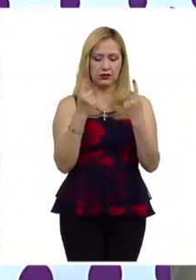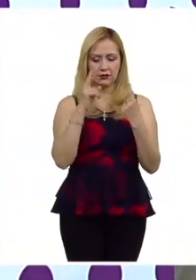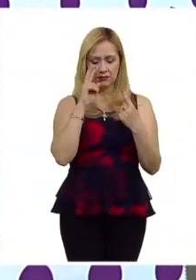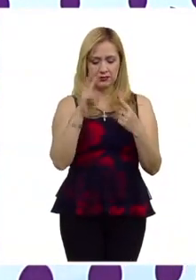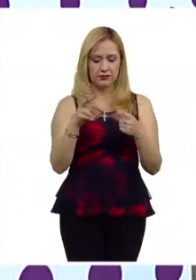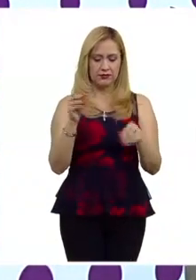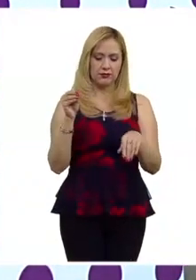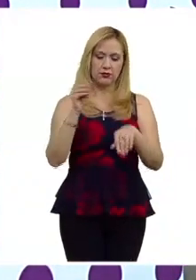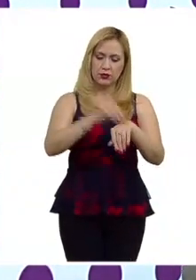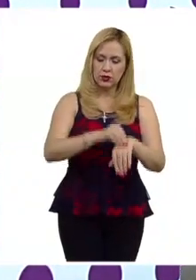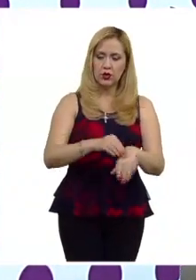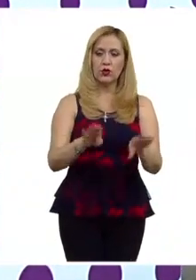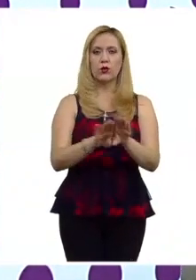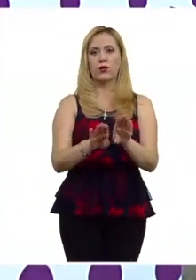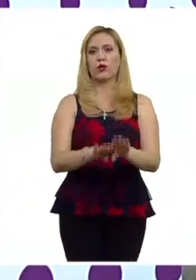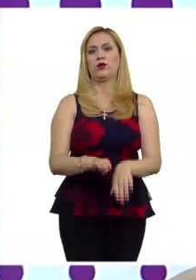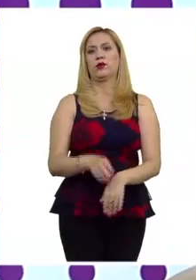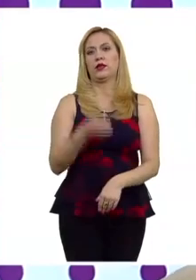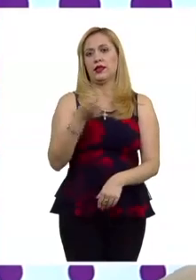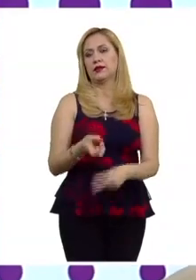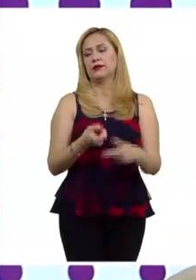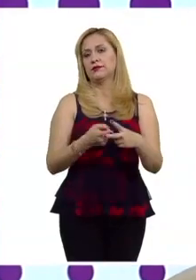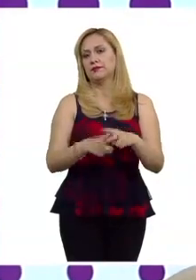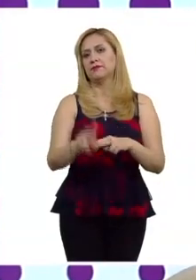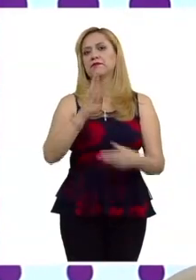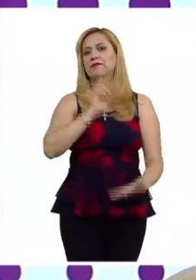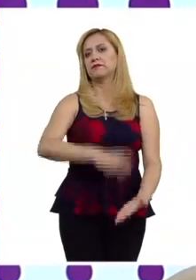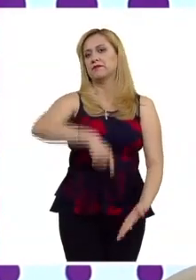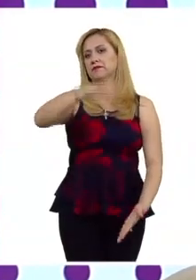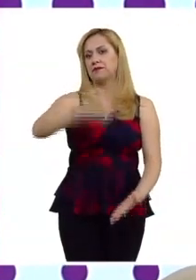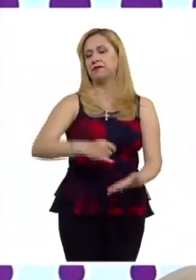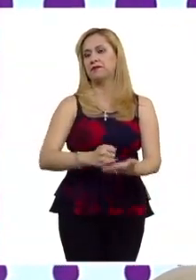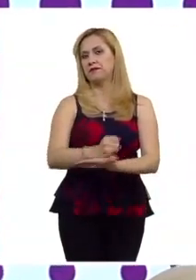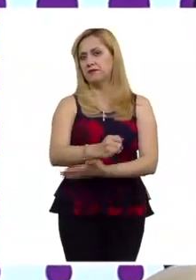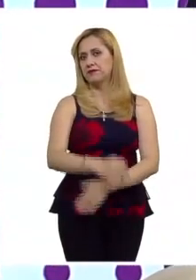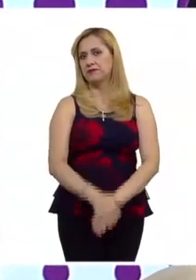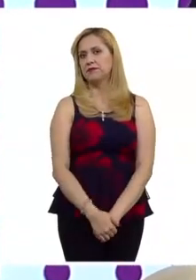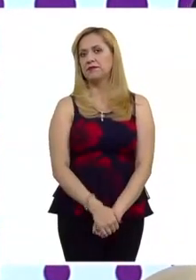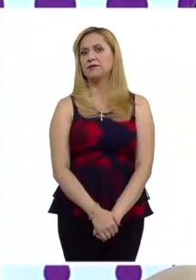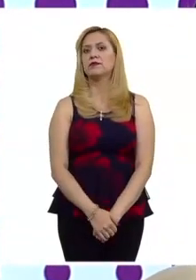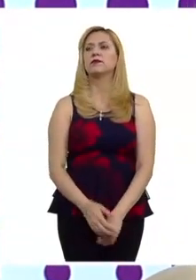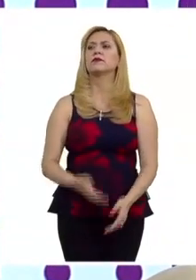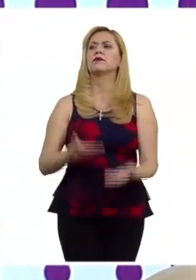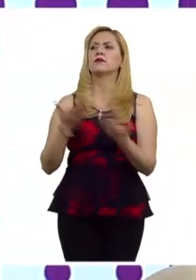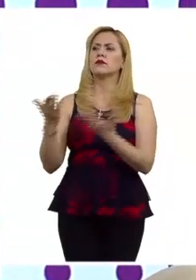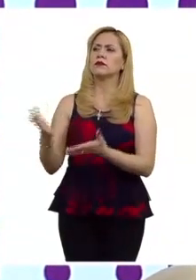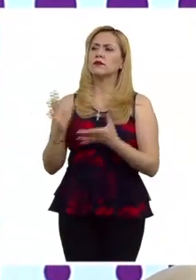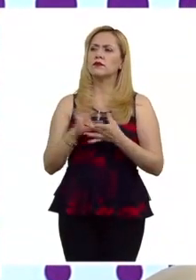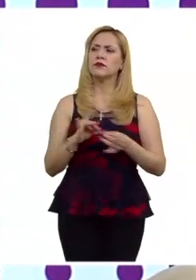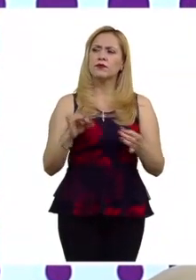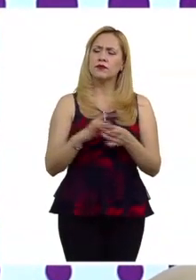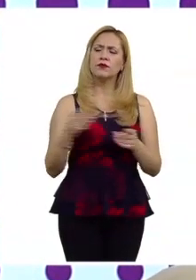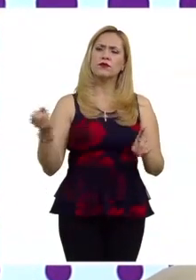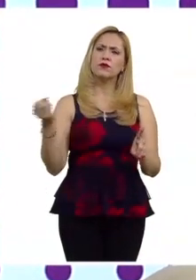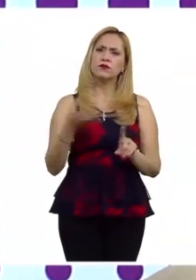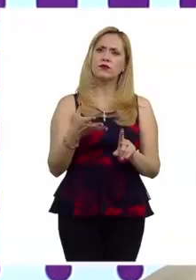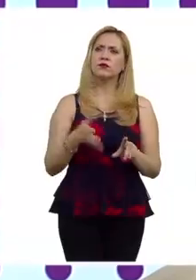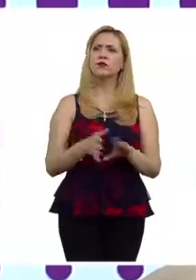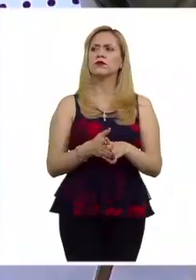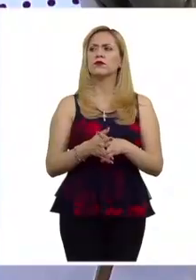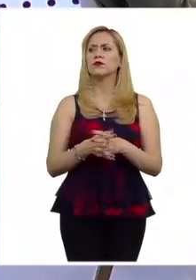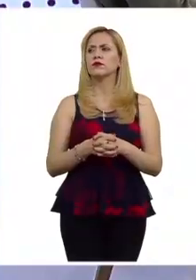se vaya estableciendo a partir de esta sentencia Así es María quisieras también hacer alguna reflexión